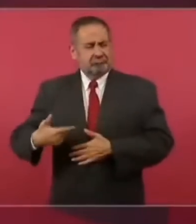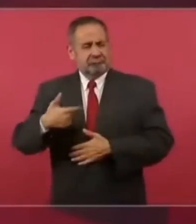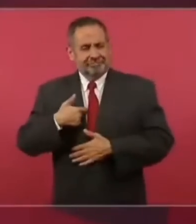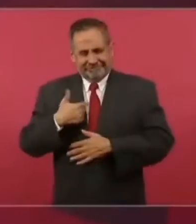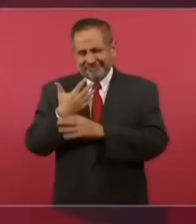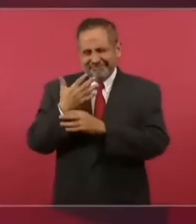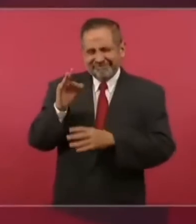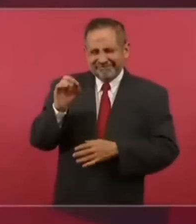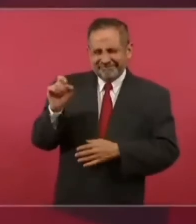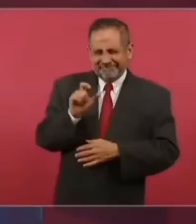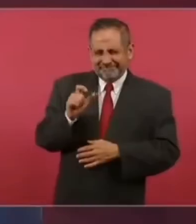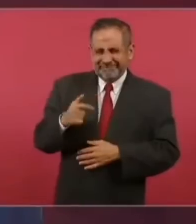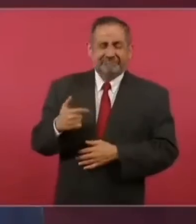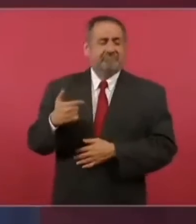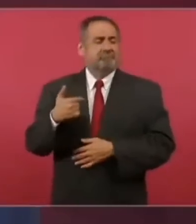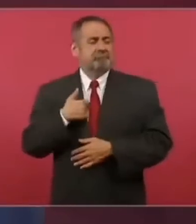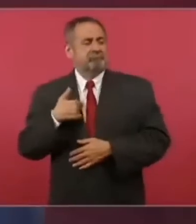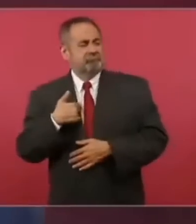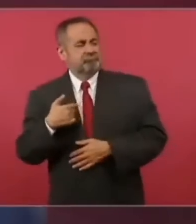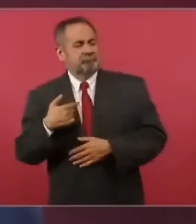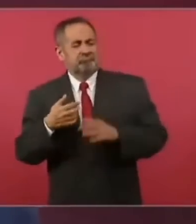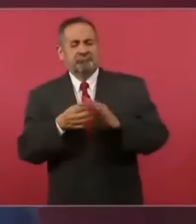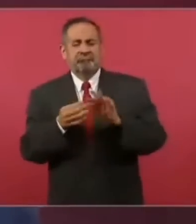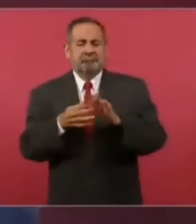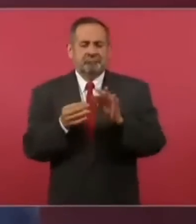voy